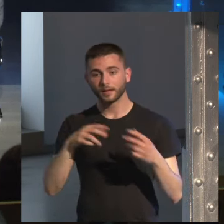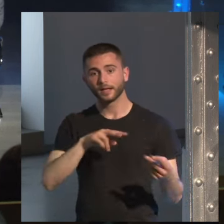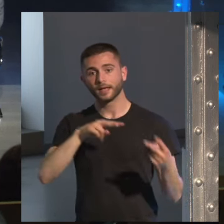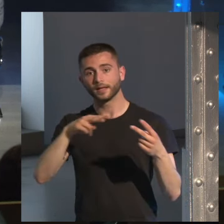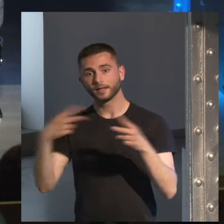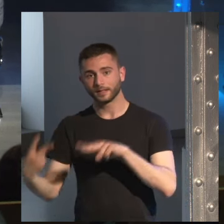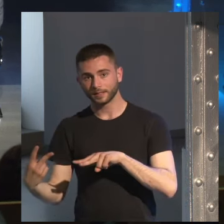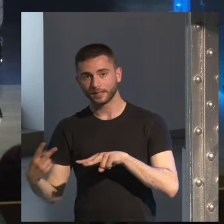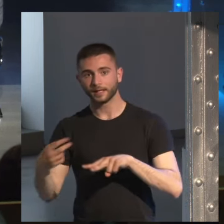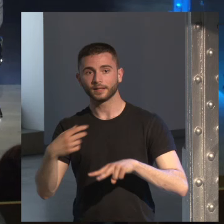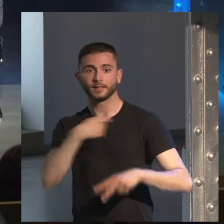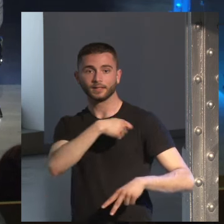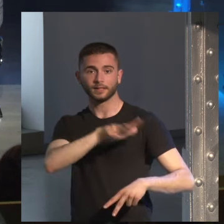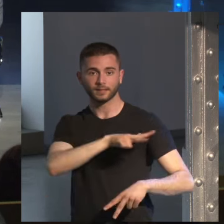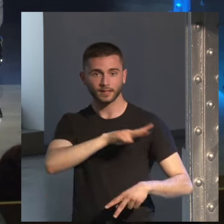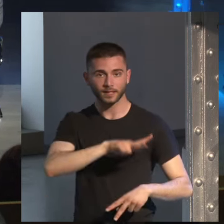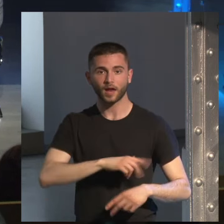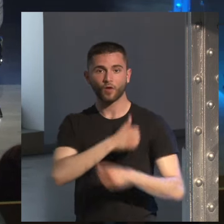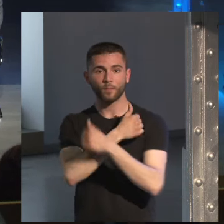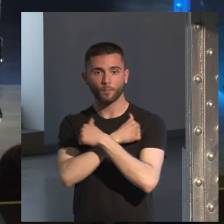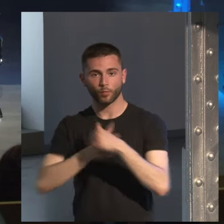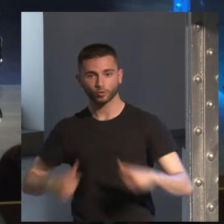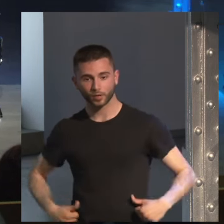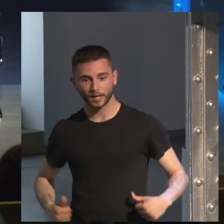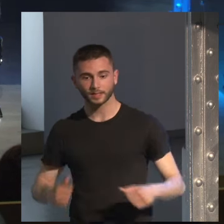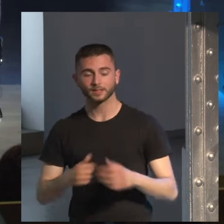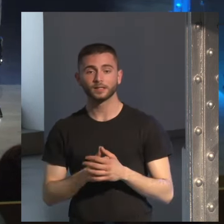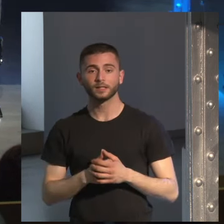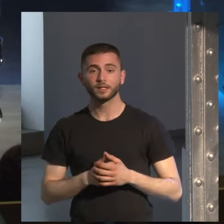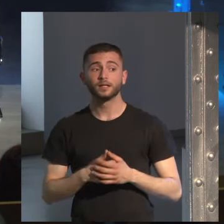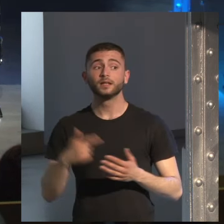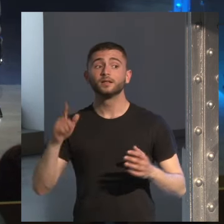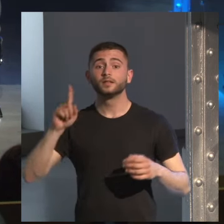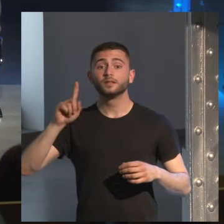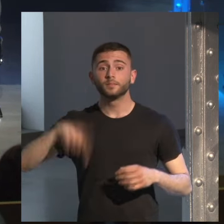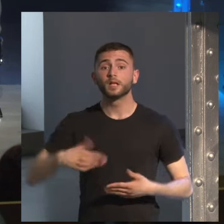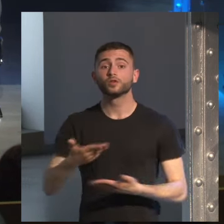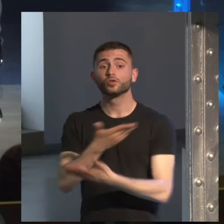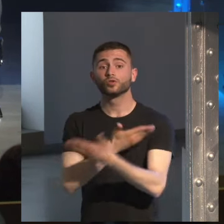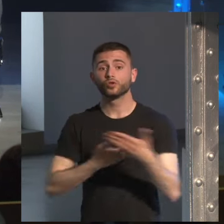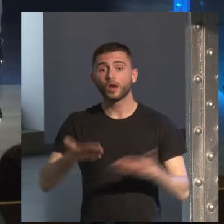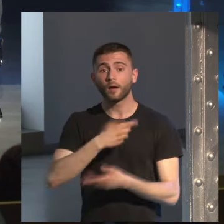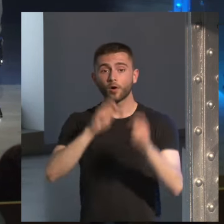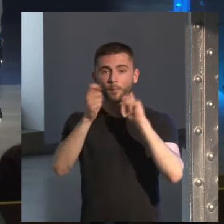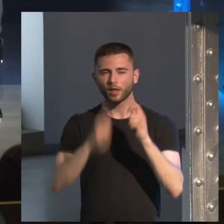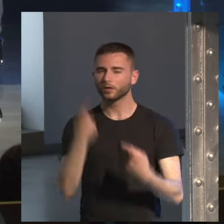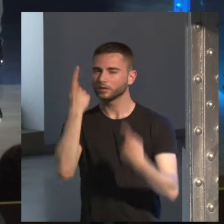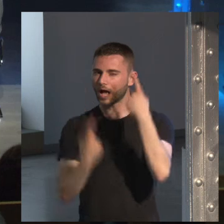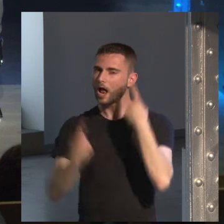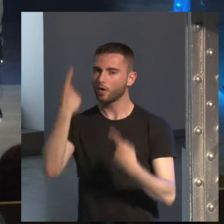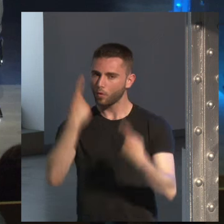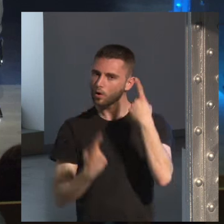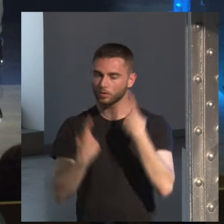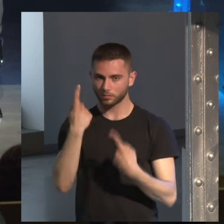por supuesto en portugués y y colaboro eventualmente con con periódicos eh